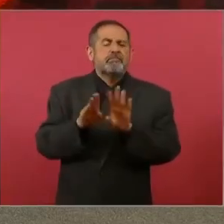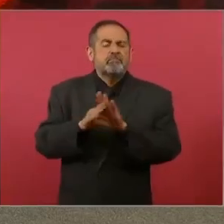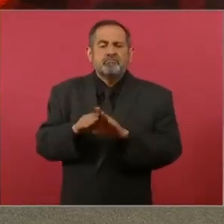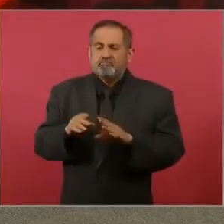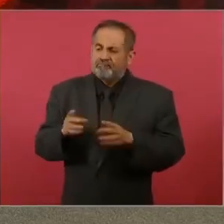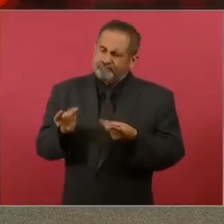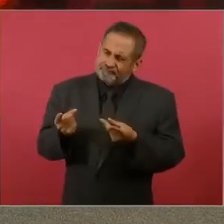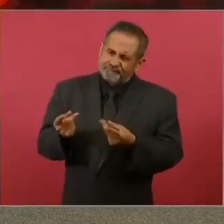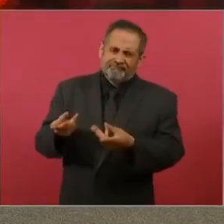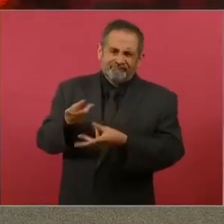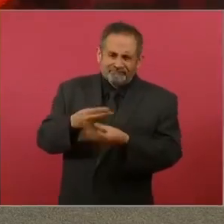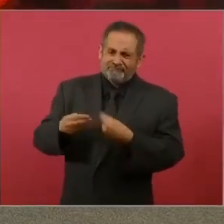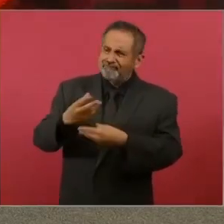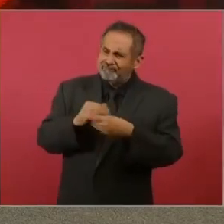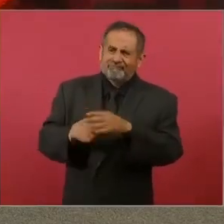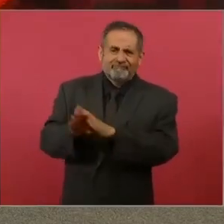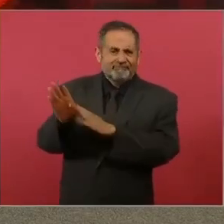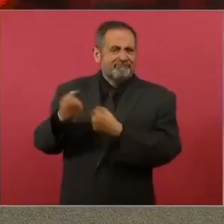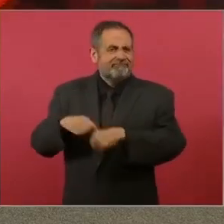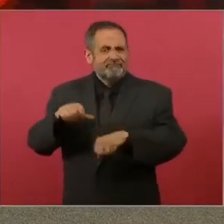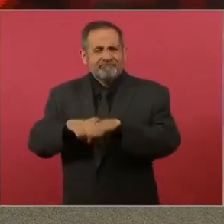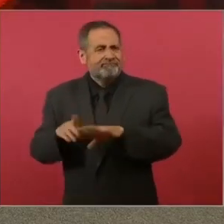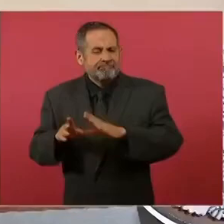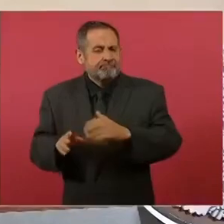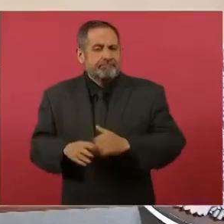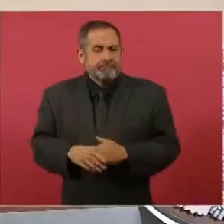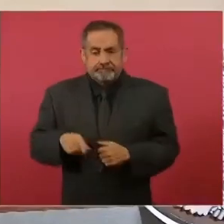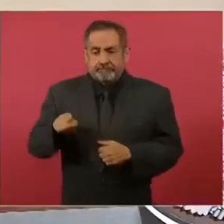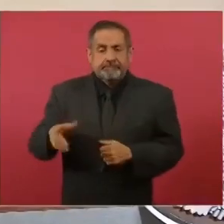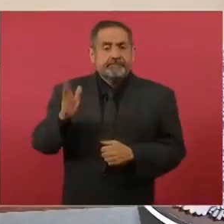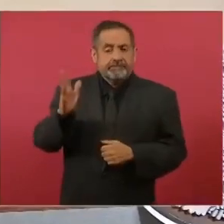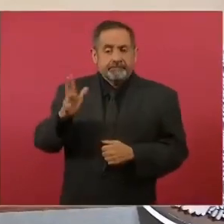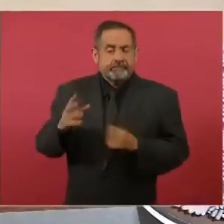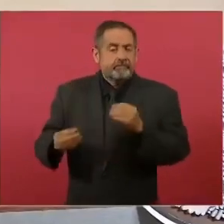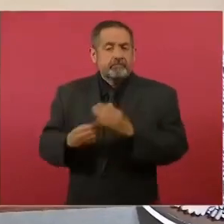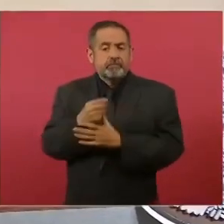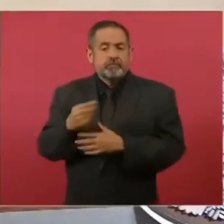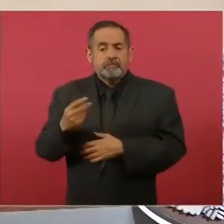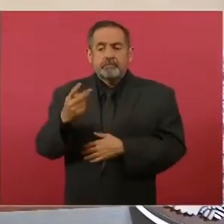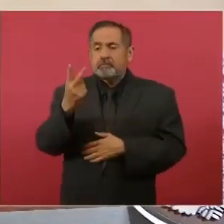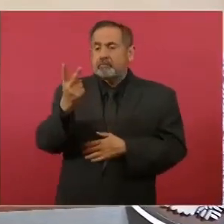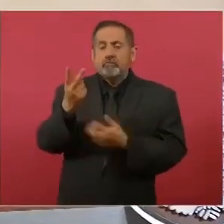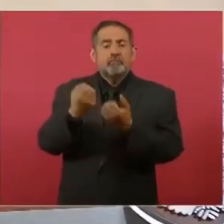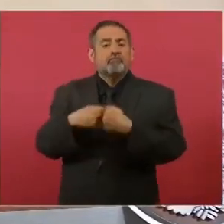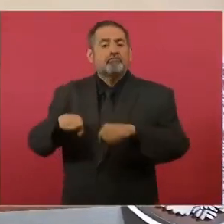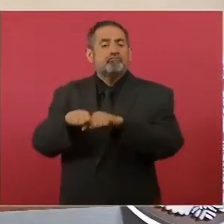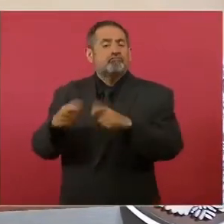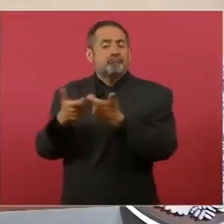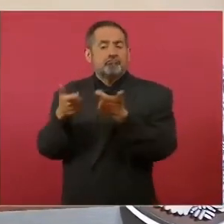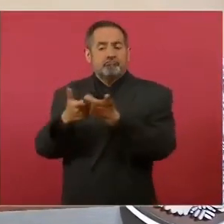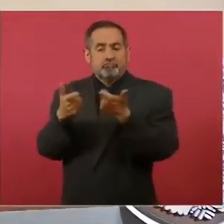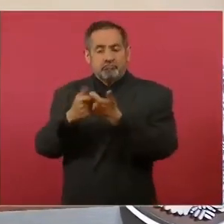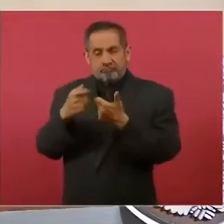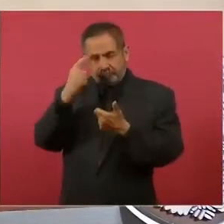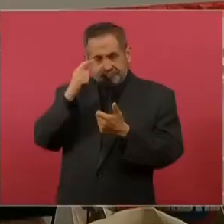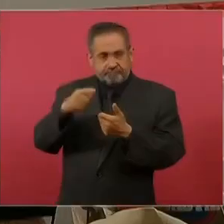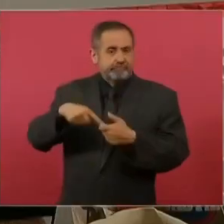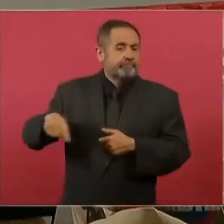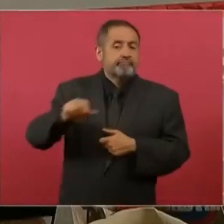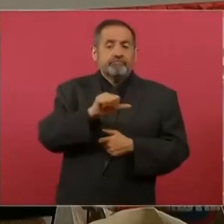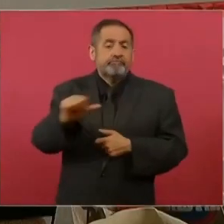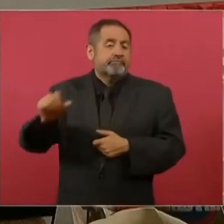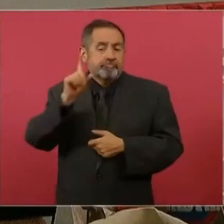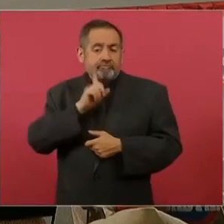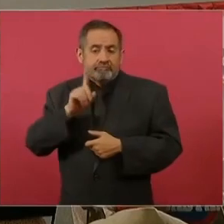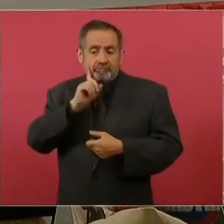reactivando esos sectores sociales. Hemos creado ya las dos primeras sociedades cooperativas de ahorro y préstamo de mujeres